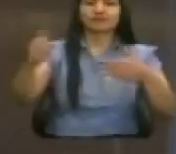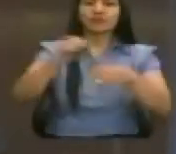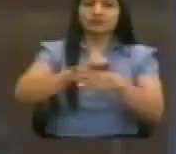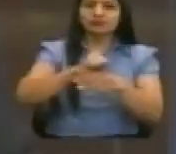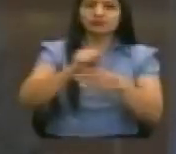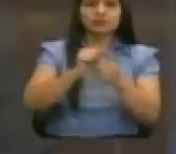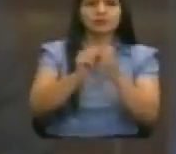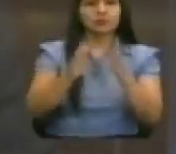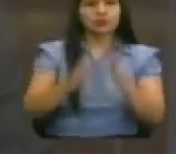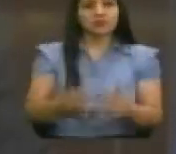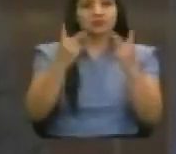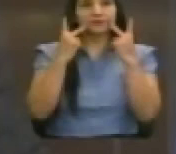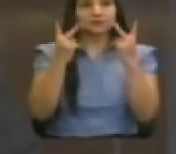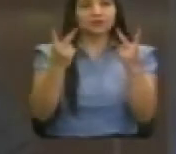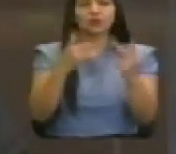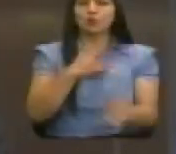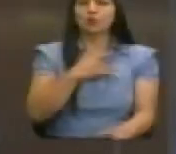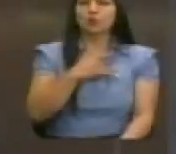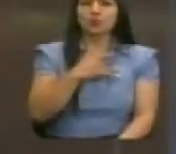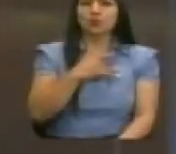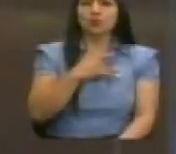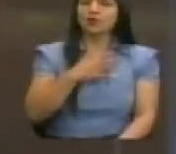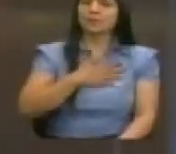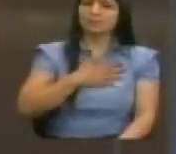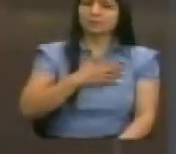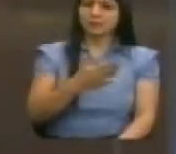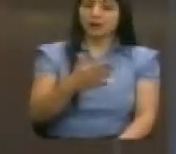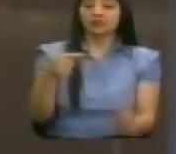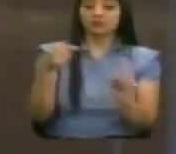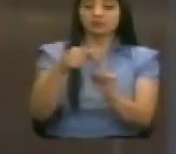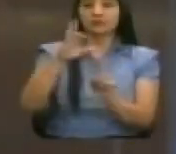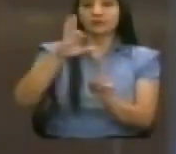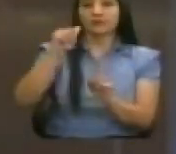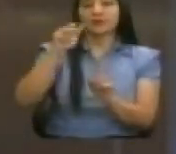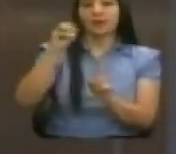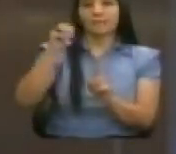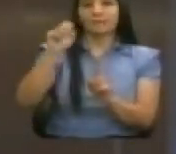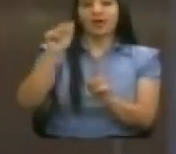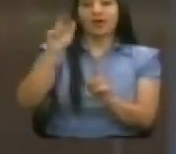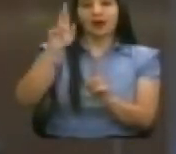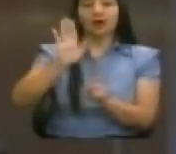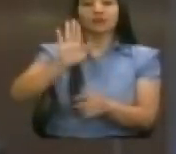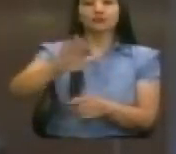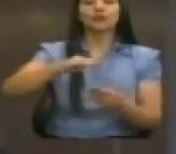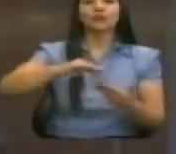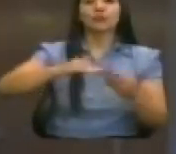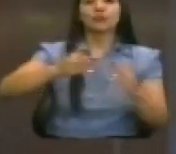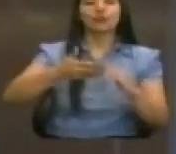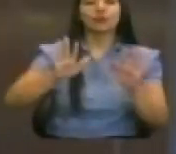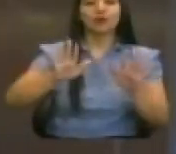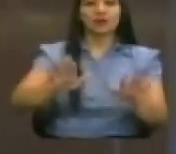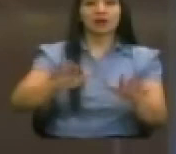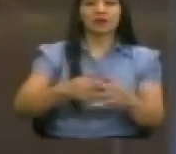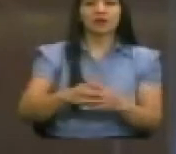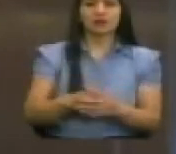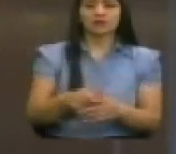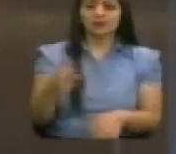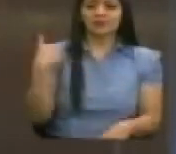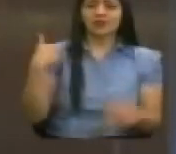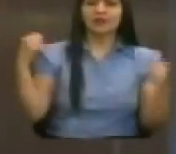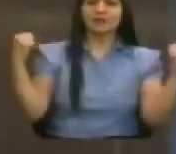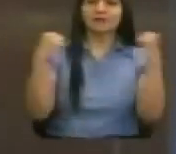deportistas. Tamara Salazar, en su comunidad, tiene un gimnasio